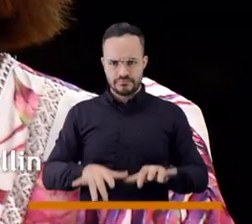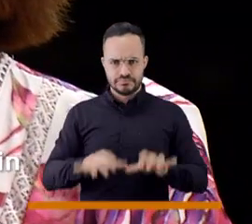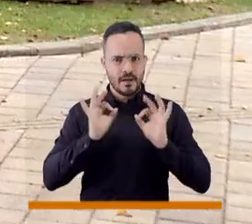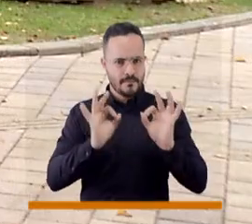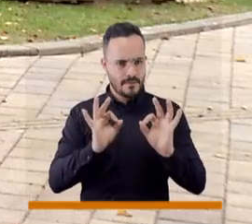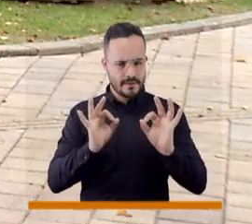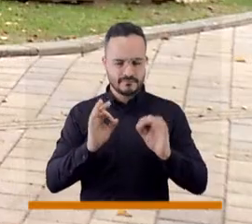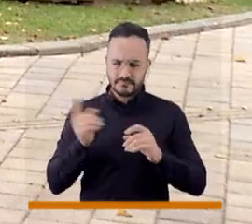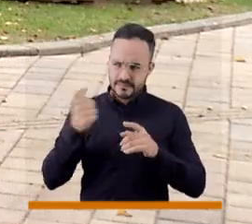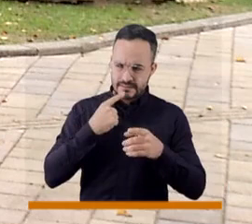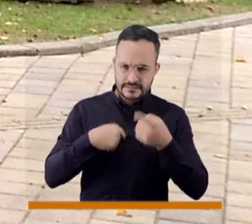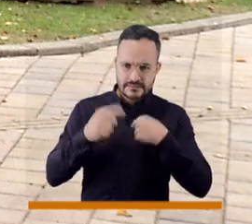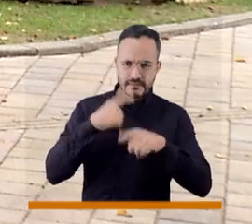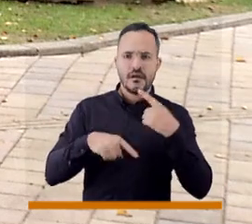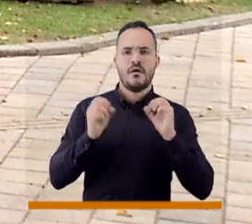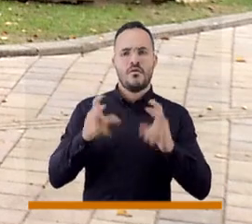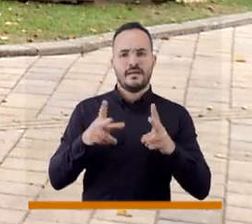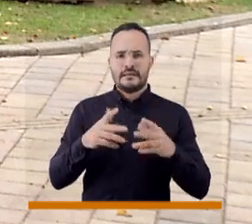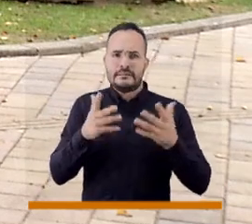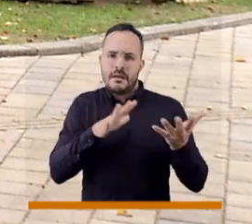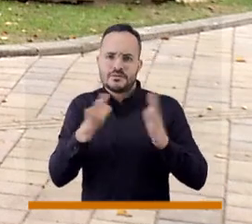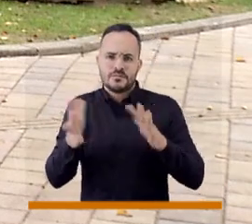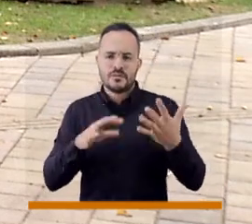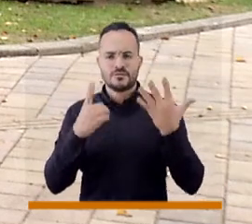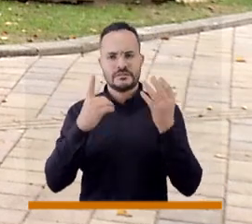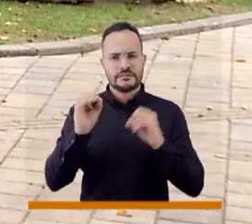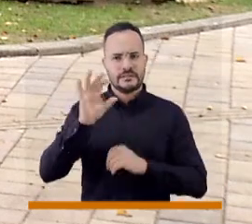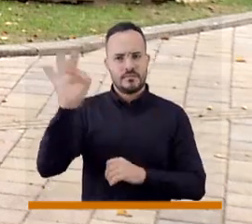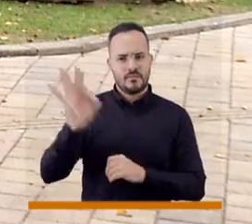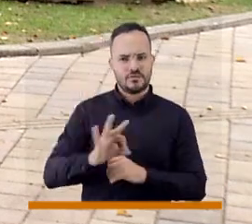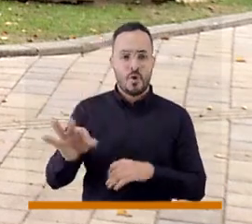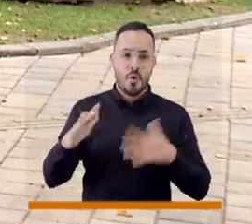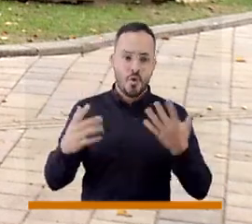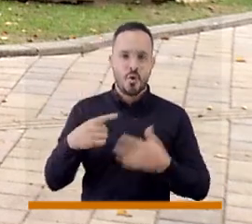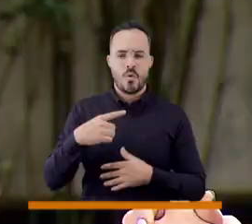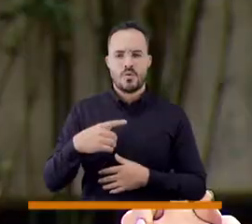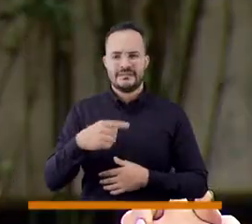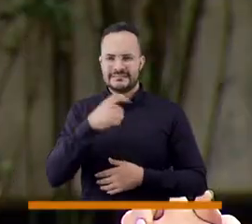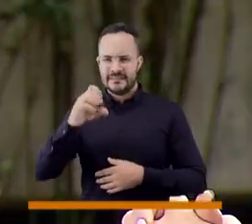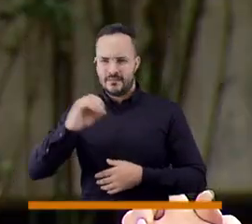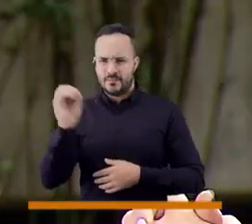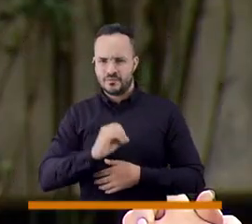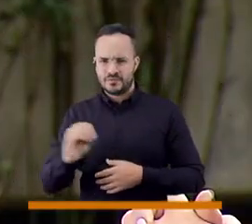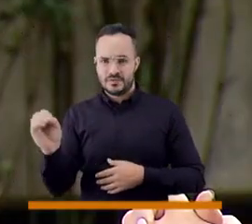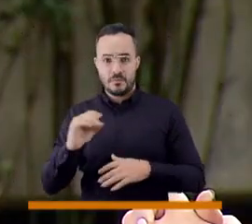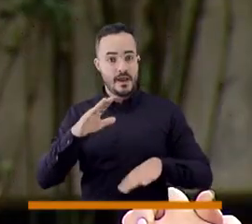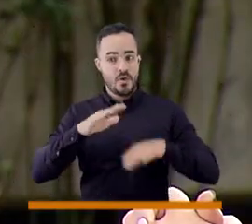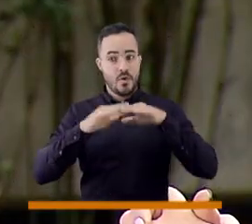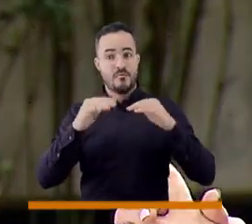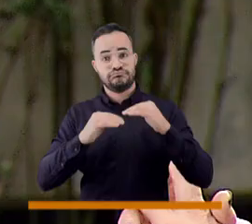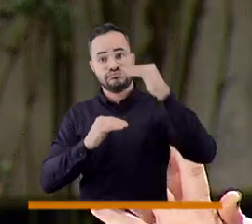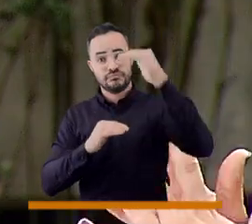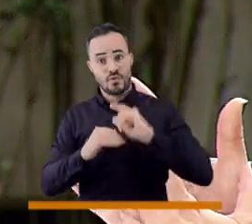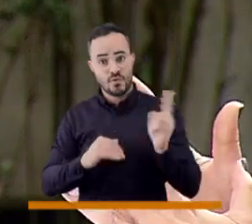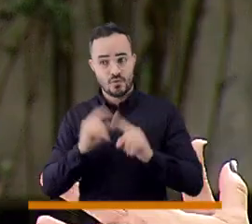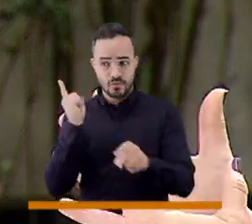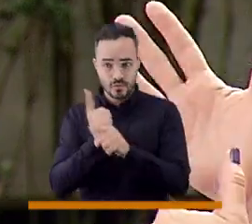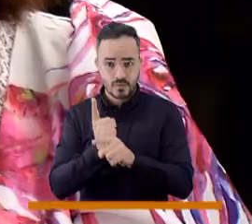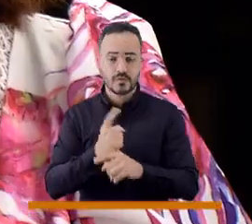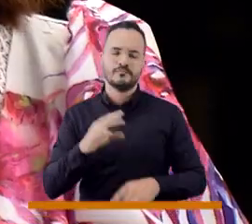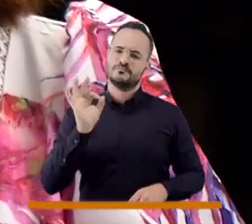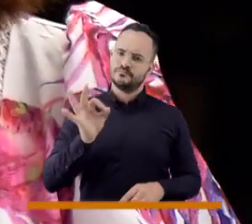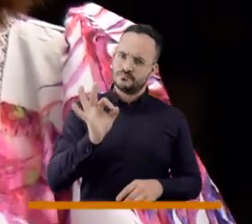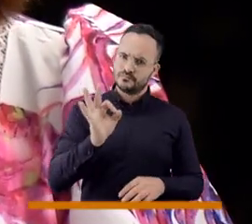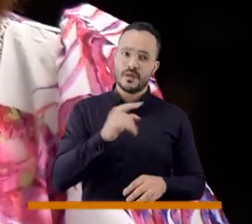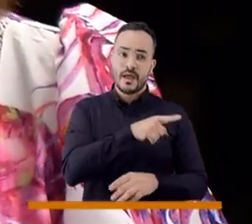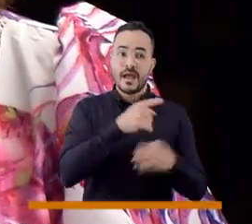usted nos explica, pero que podría oscilar entre el 60% y el 100% del valor comercial sin nunca sobrepasarlo. Nunca